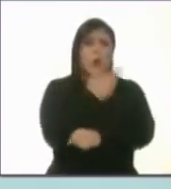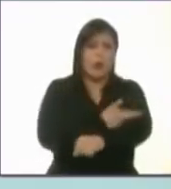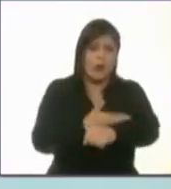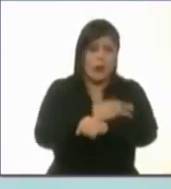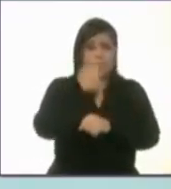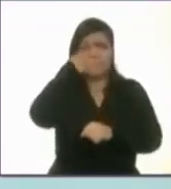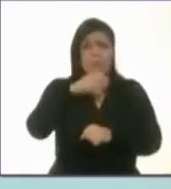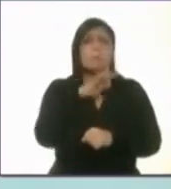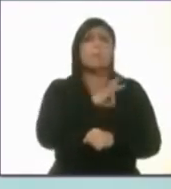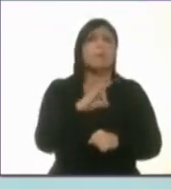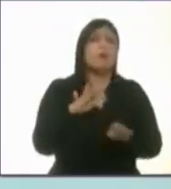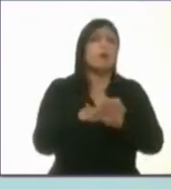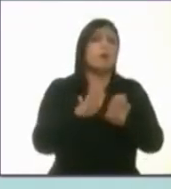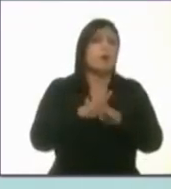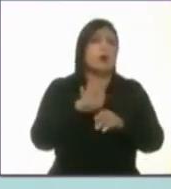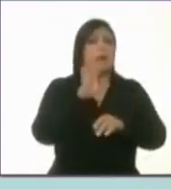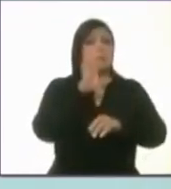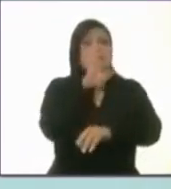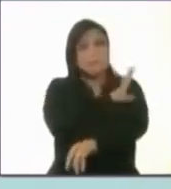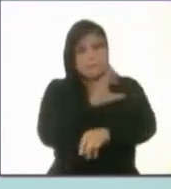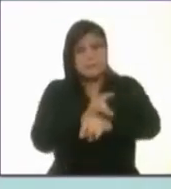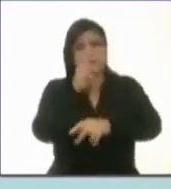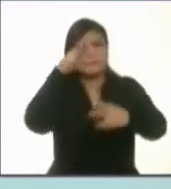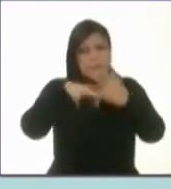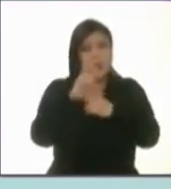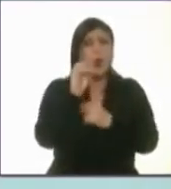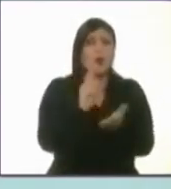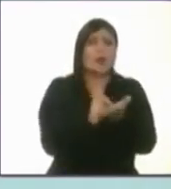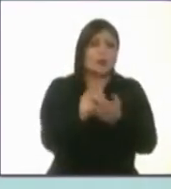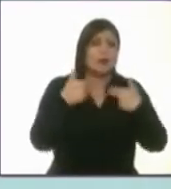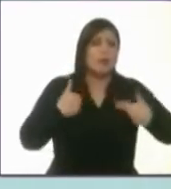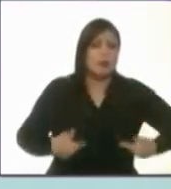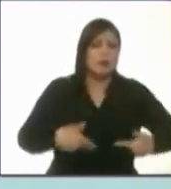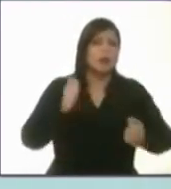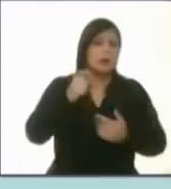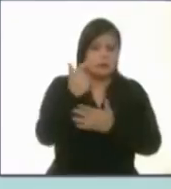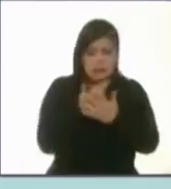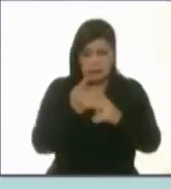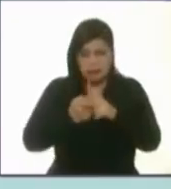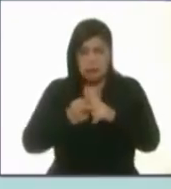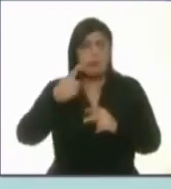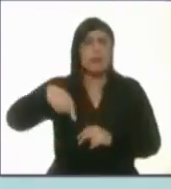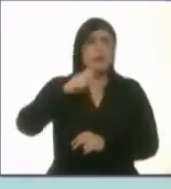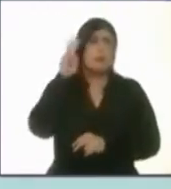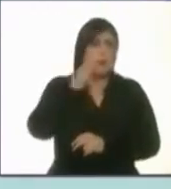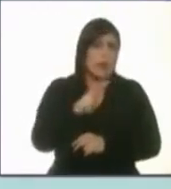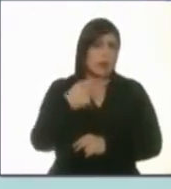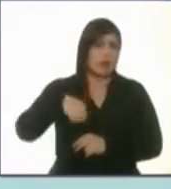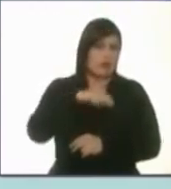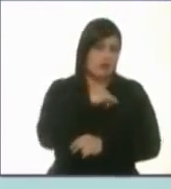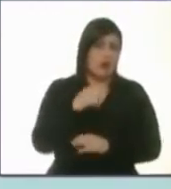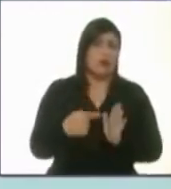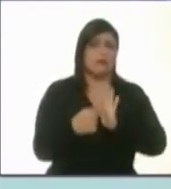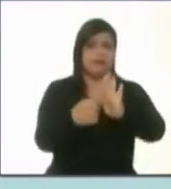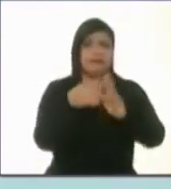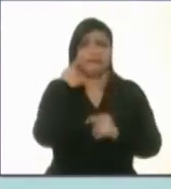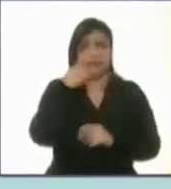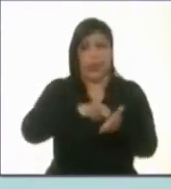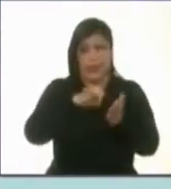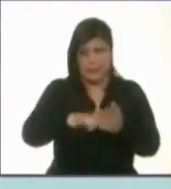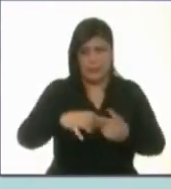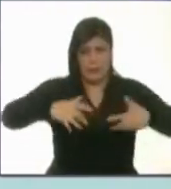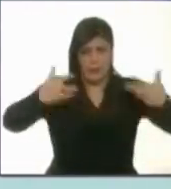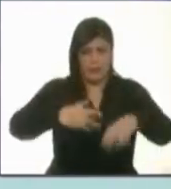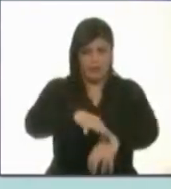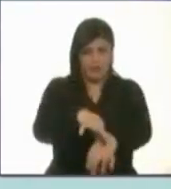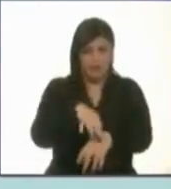transparencia, ni de derechos humanos, ni de ninguna contraloría. Hay quienes combatimos la corrupción con el ejemplo y con hechos